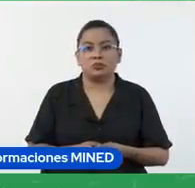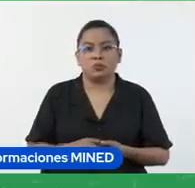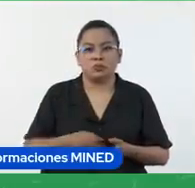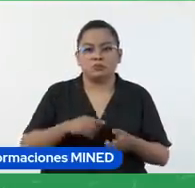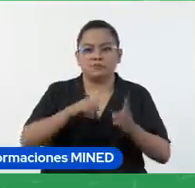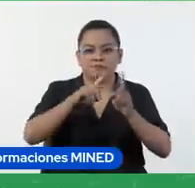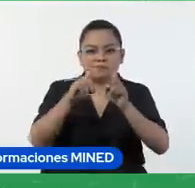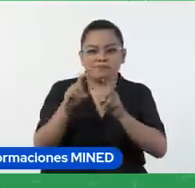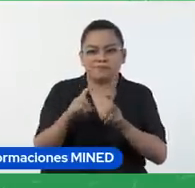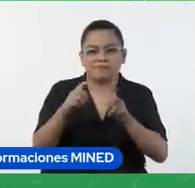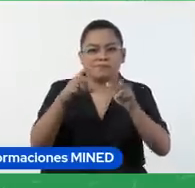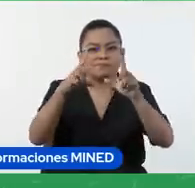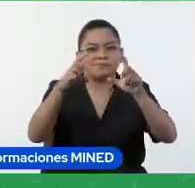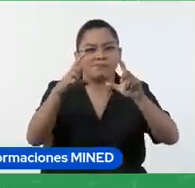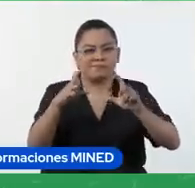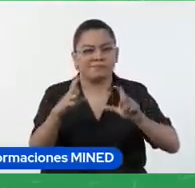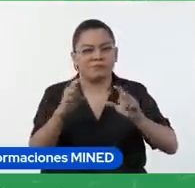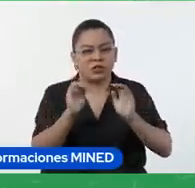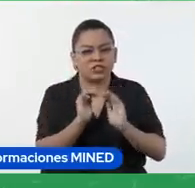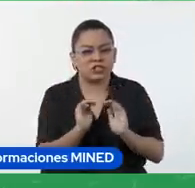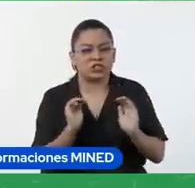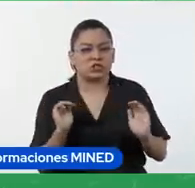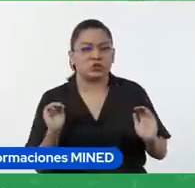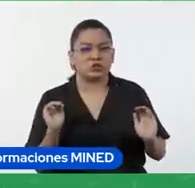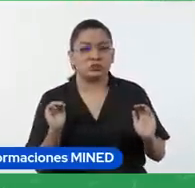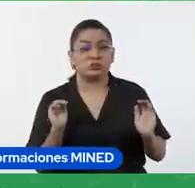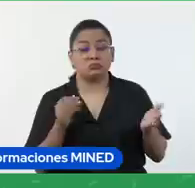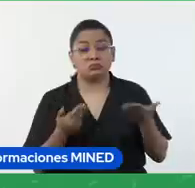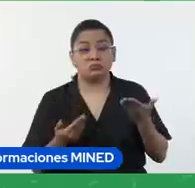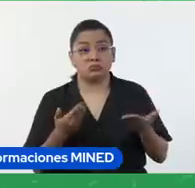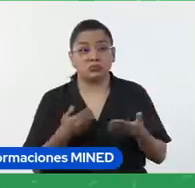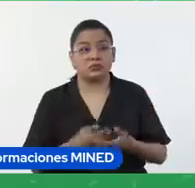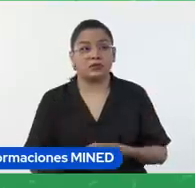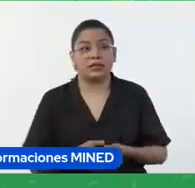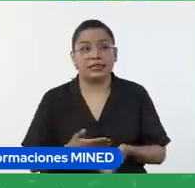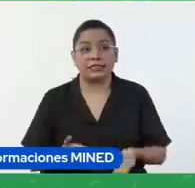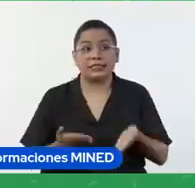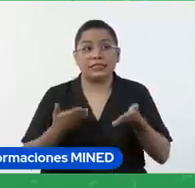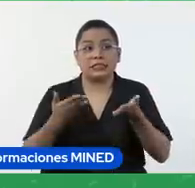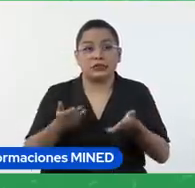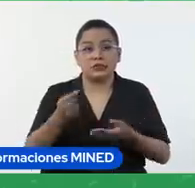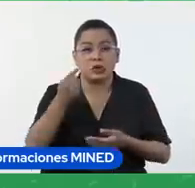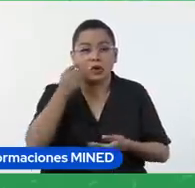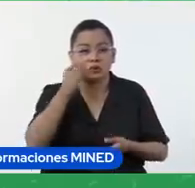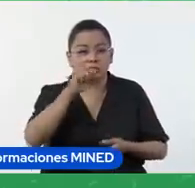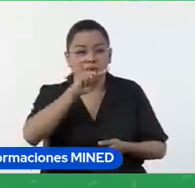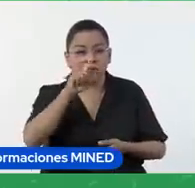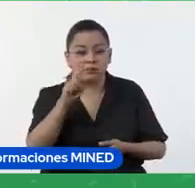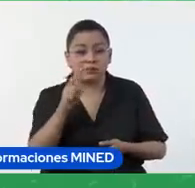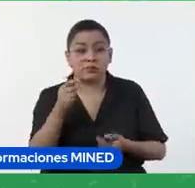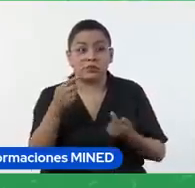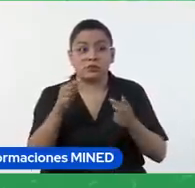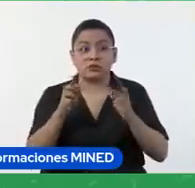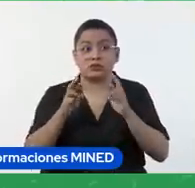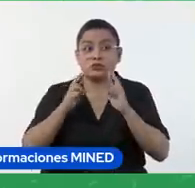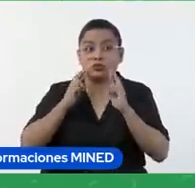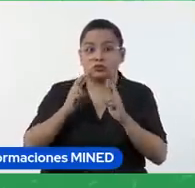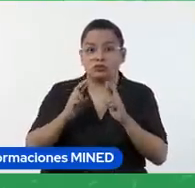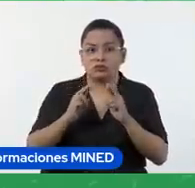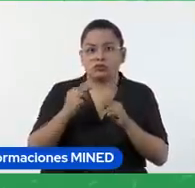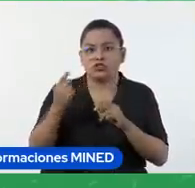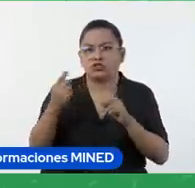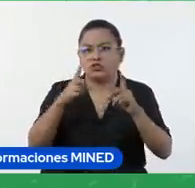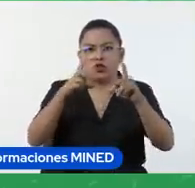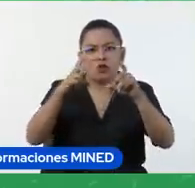ya va a haber ahí una ayuda ¿verdad? leer la pregunta pero las respuestas podrían ser solo imágenes